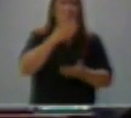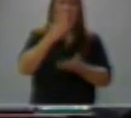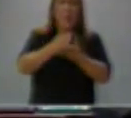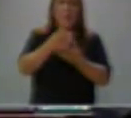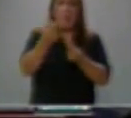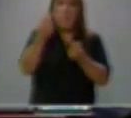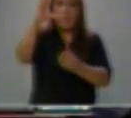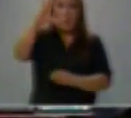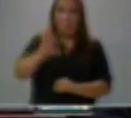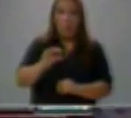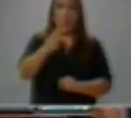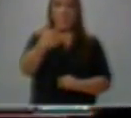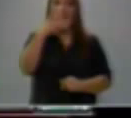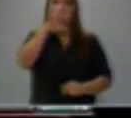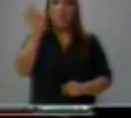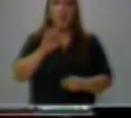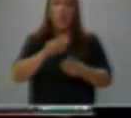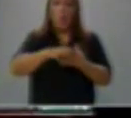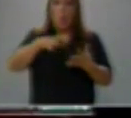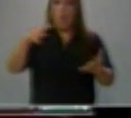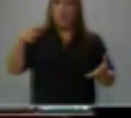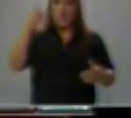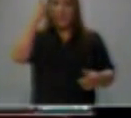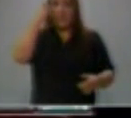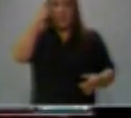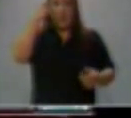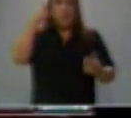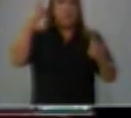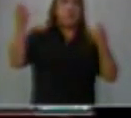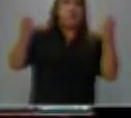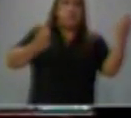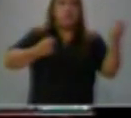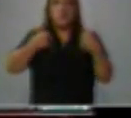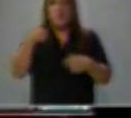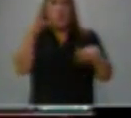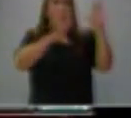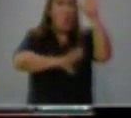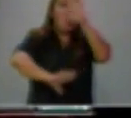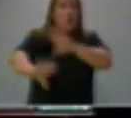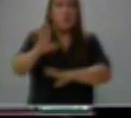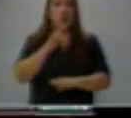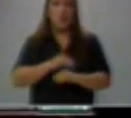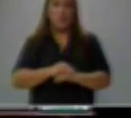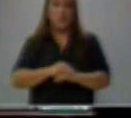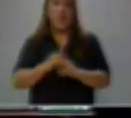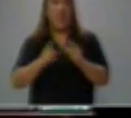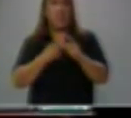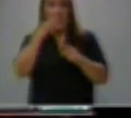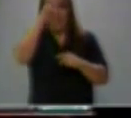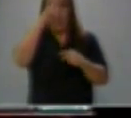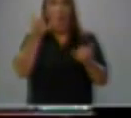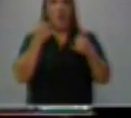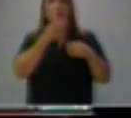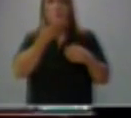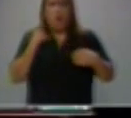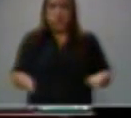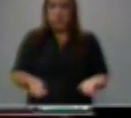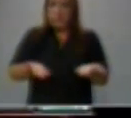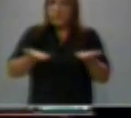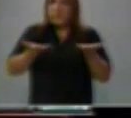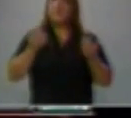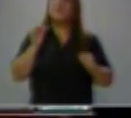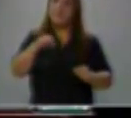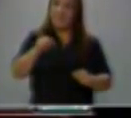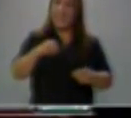Y entonces tendríamos que sanear la economía primero. El Perú ha mejorado, está